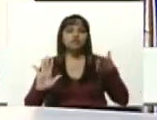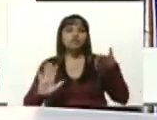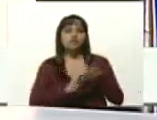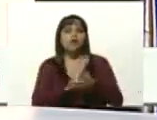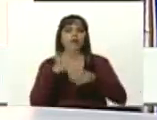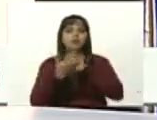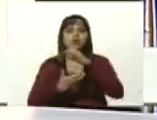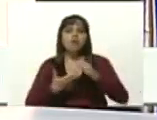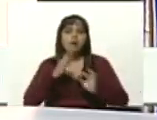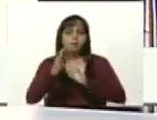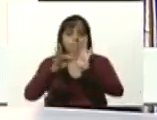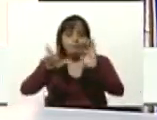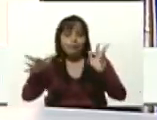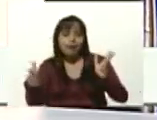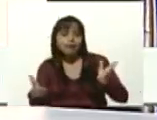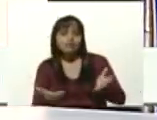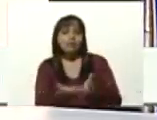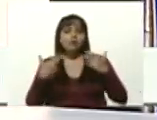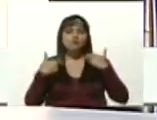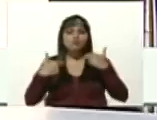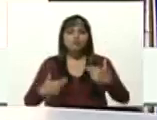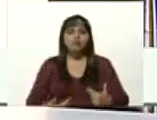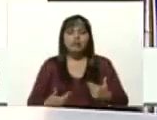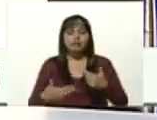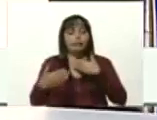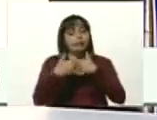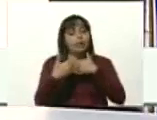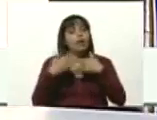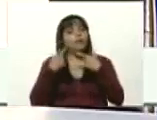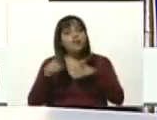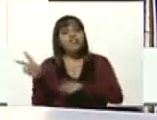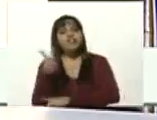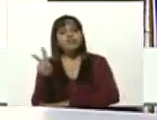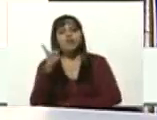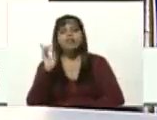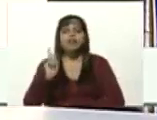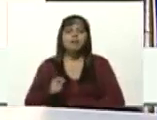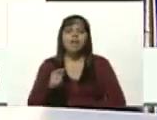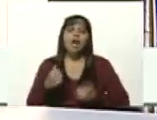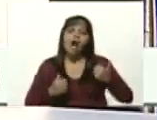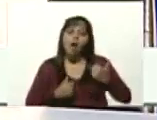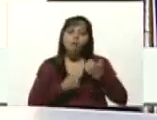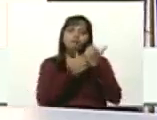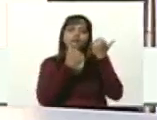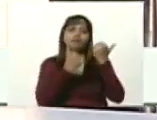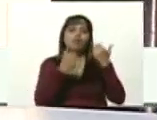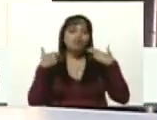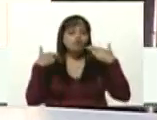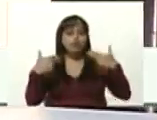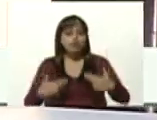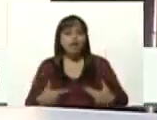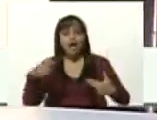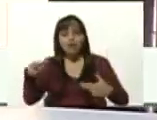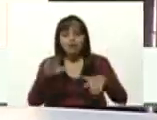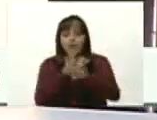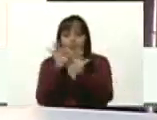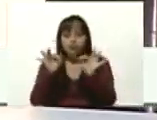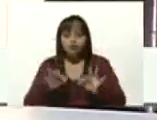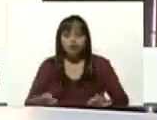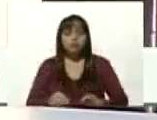que ha atacado la humanidad pero que venezuela ha dado también su aporte a la humanidad con este método